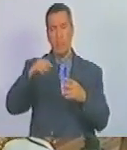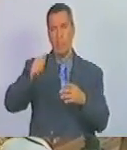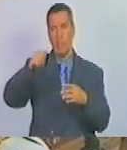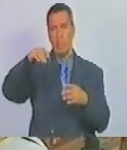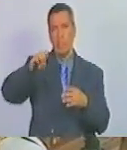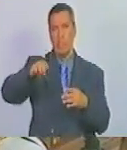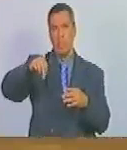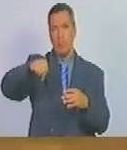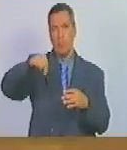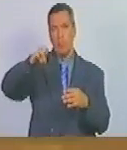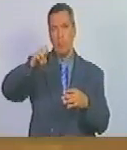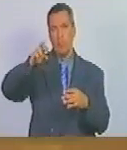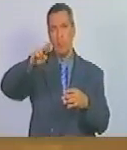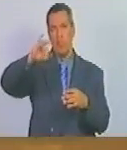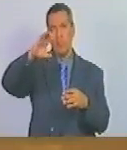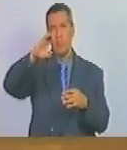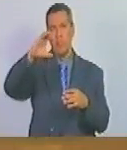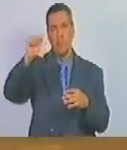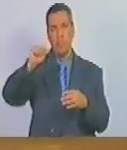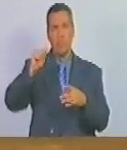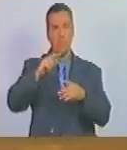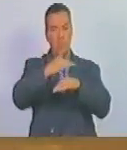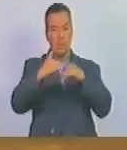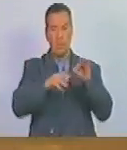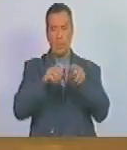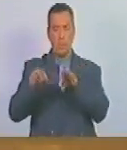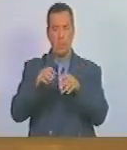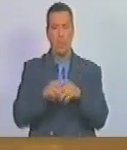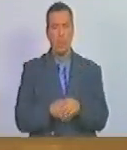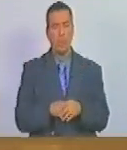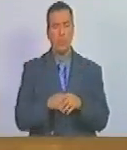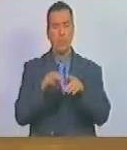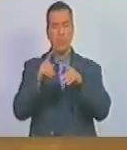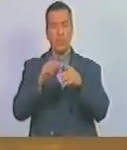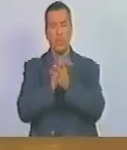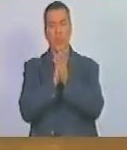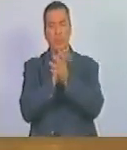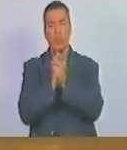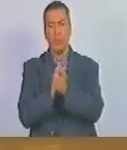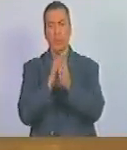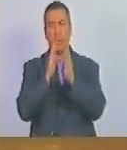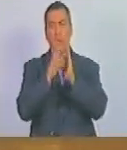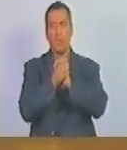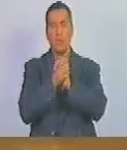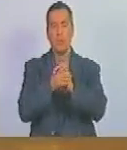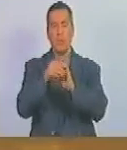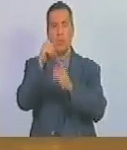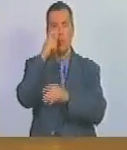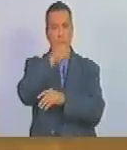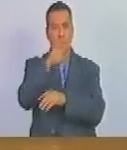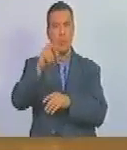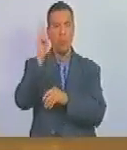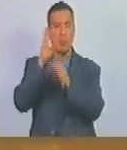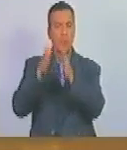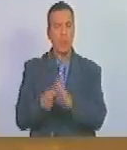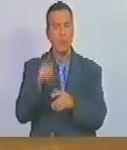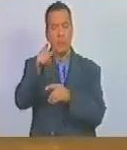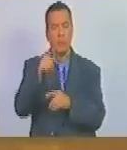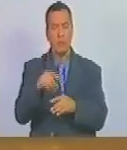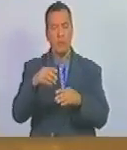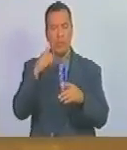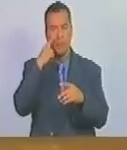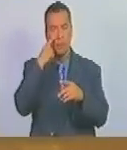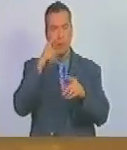Pérez. Secretaria, subsecretaria, colegas parlamentarios, pueblos de Venezuela que nos sintonizan